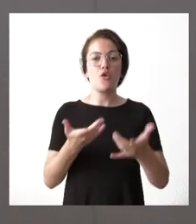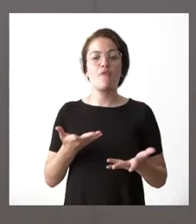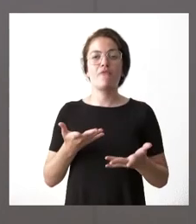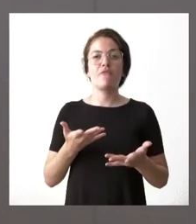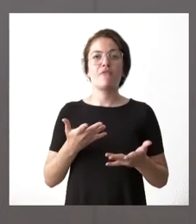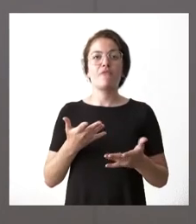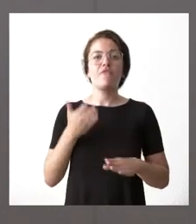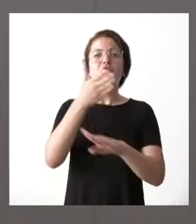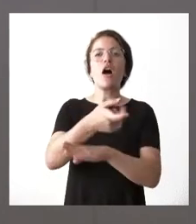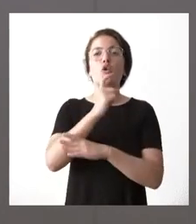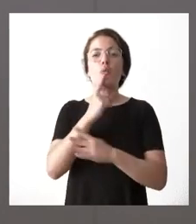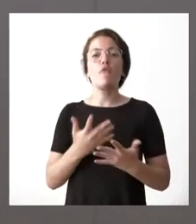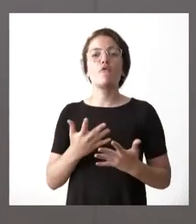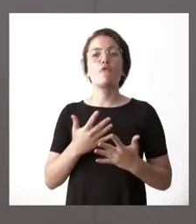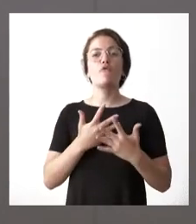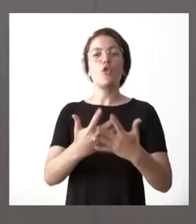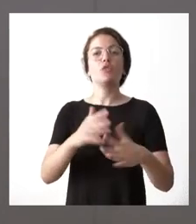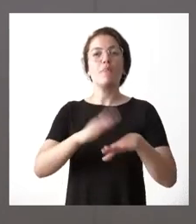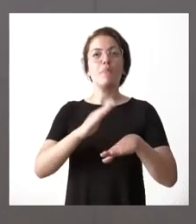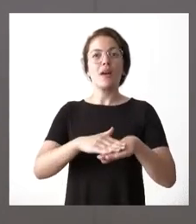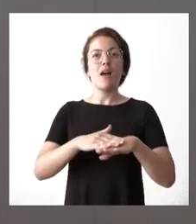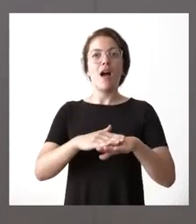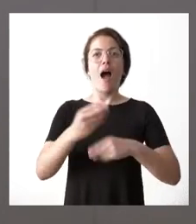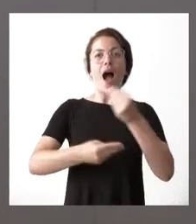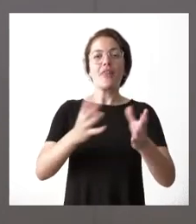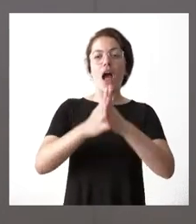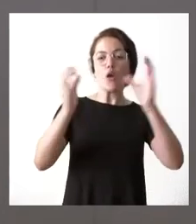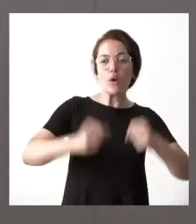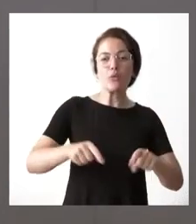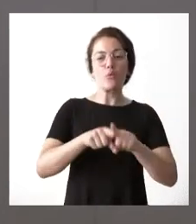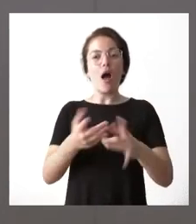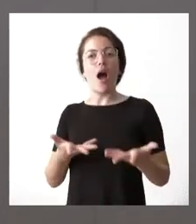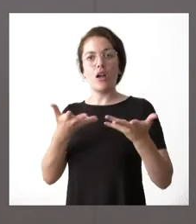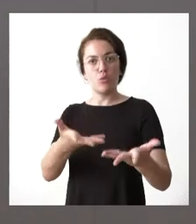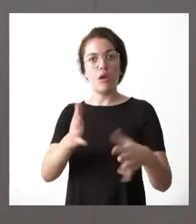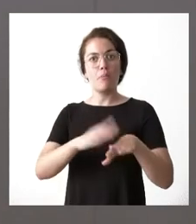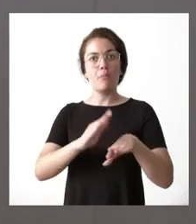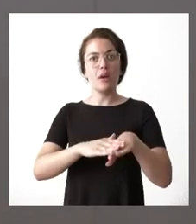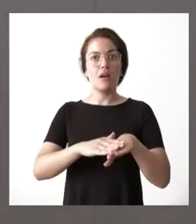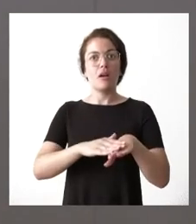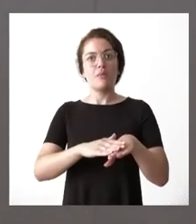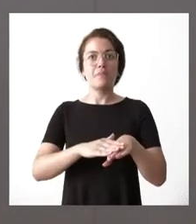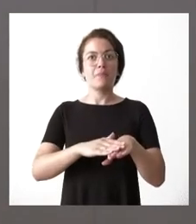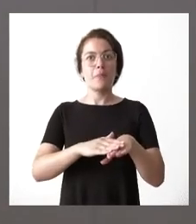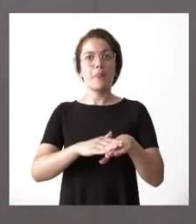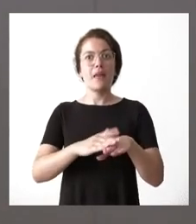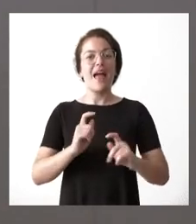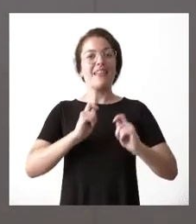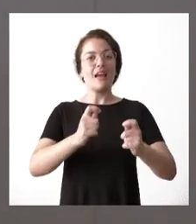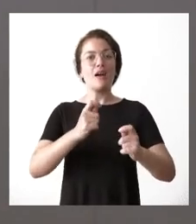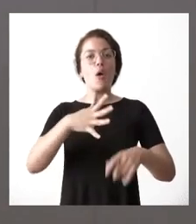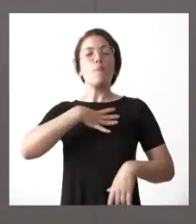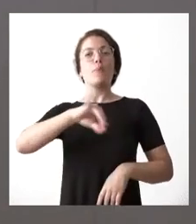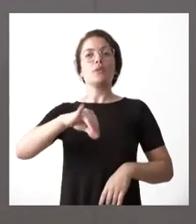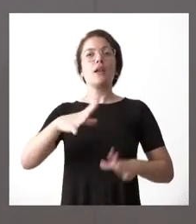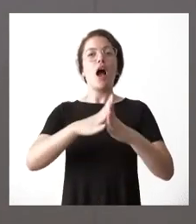es la voluntad de alcanzar acuerdos de mano tendida y de plantear posibilidades de nuevos acuerdos pensando en